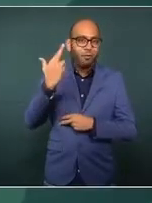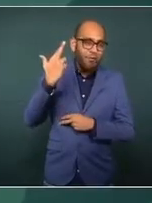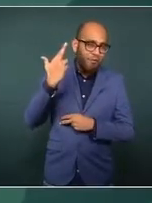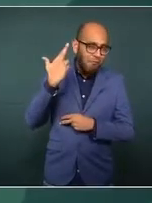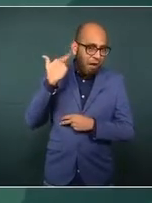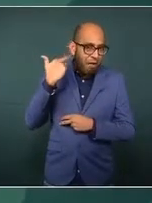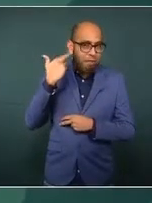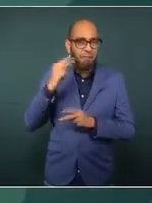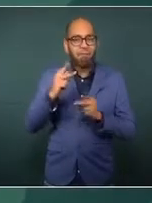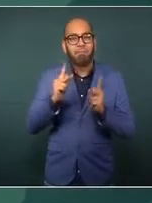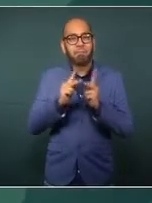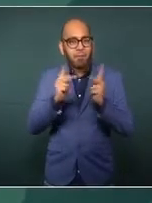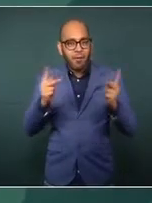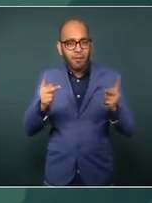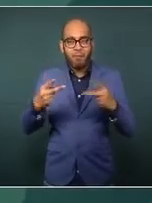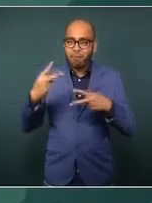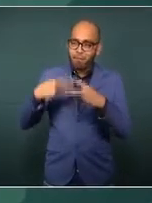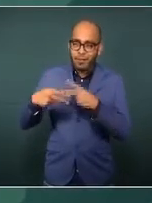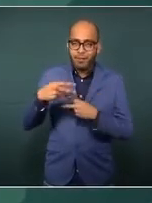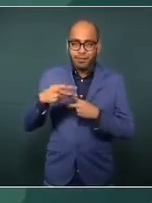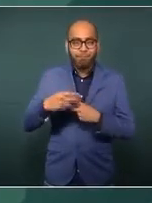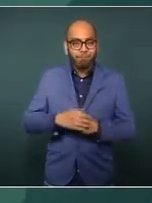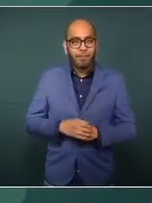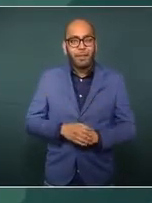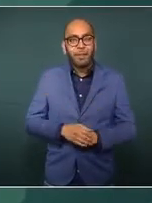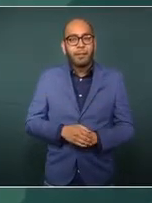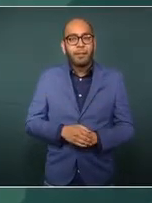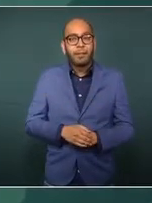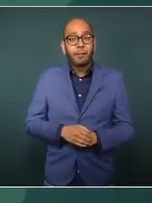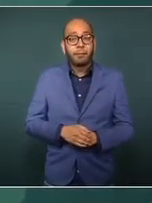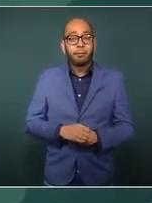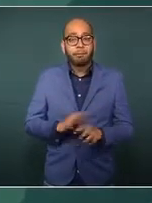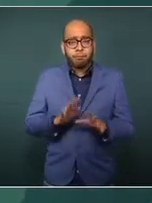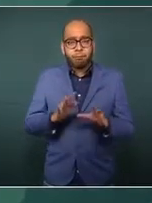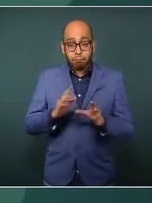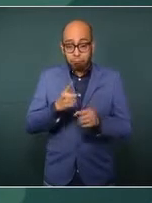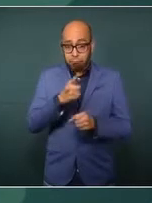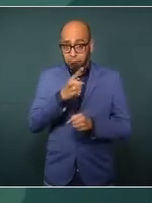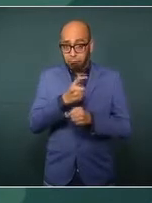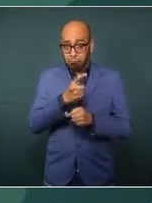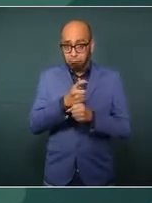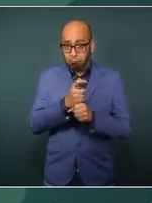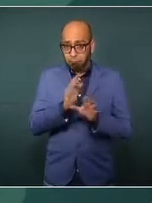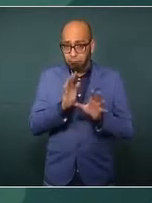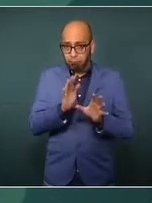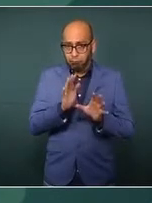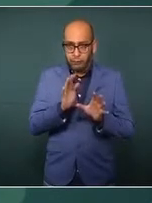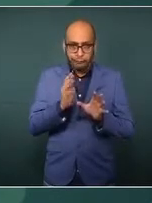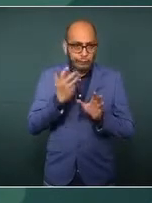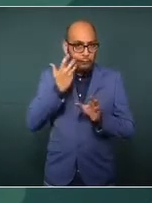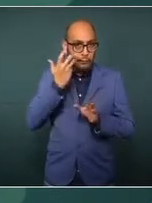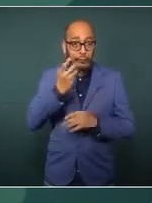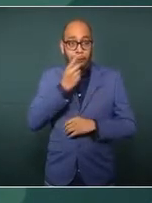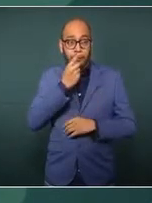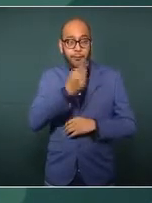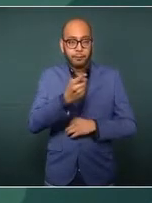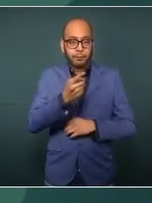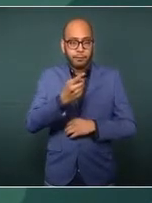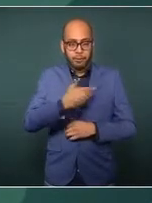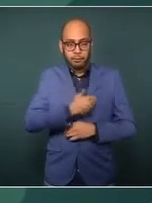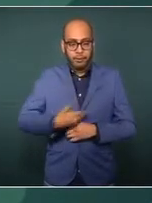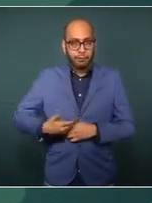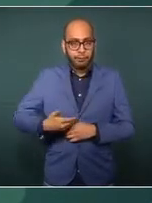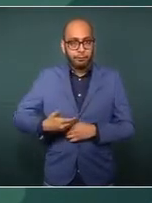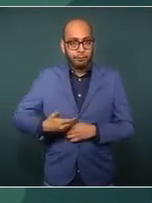Primero quiero expresar mi agradecimiento al señor presidente por su